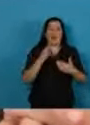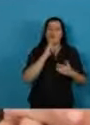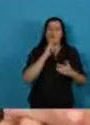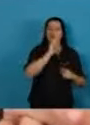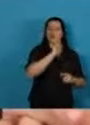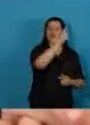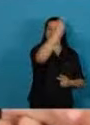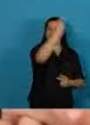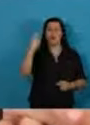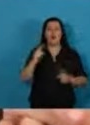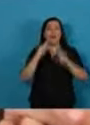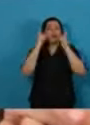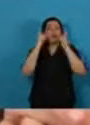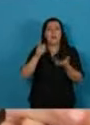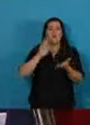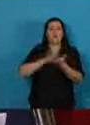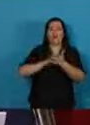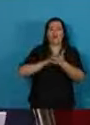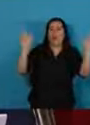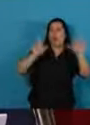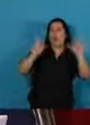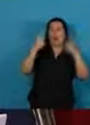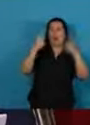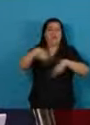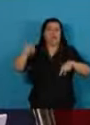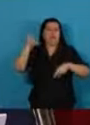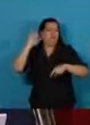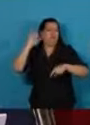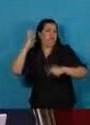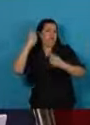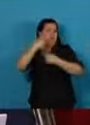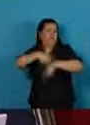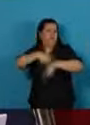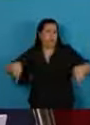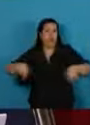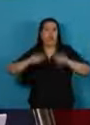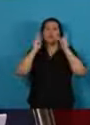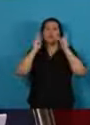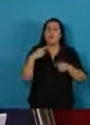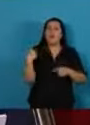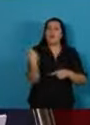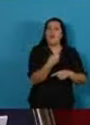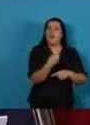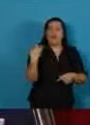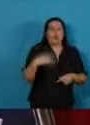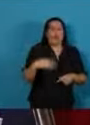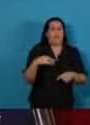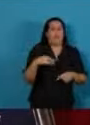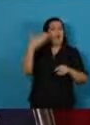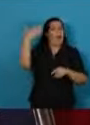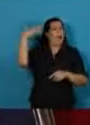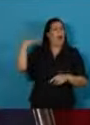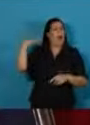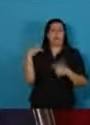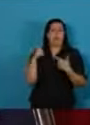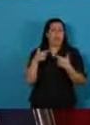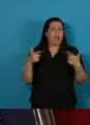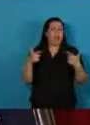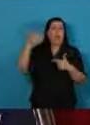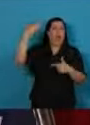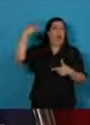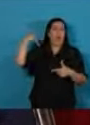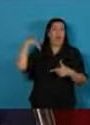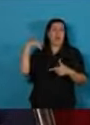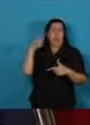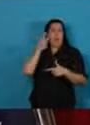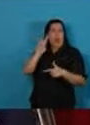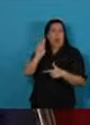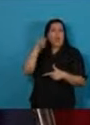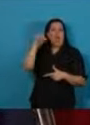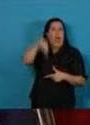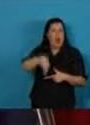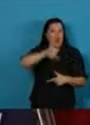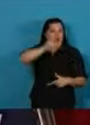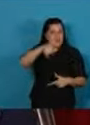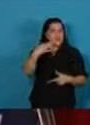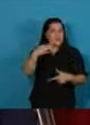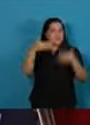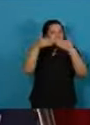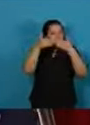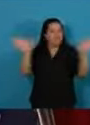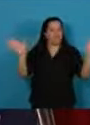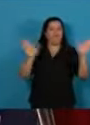los medios de comunicación. Y adquiera, a su vez, la visibilidad que no tuvieron durante décadas. También